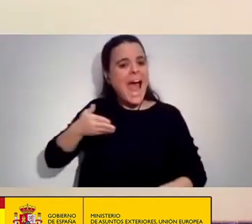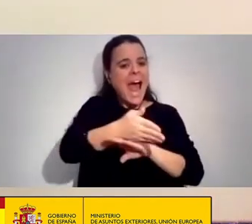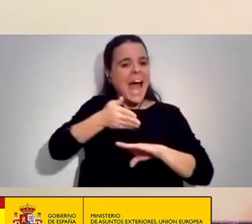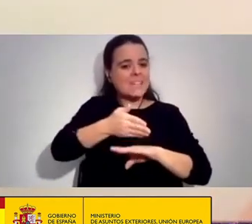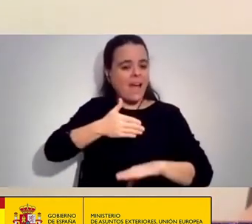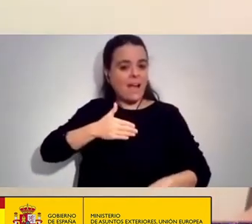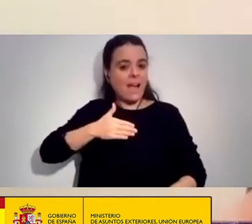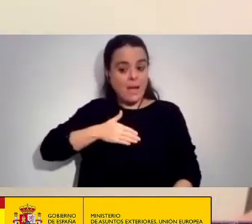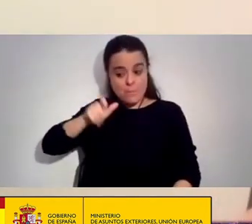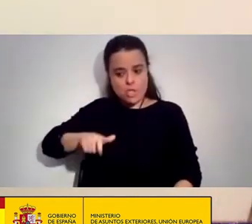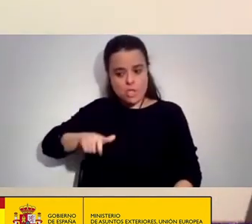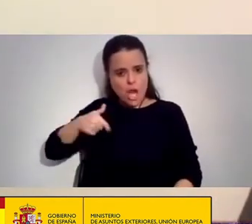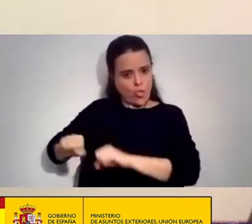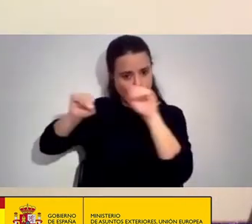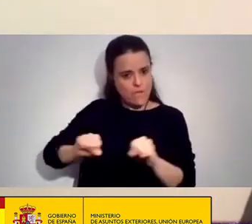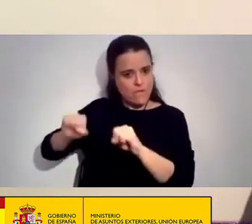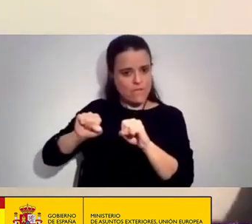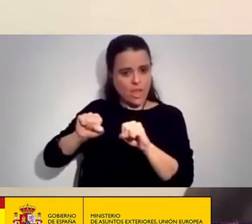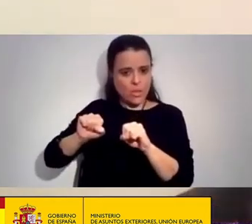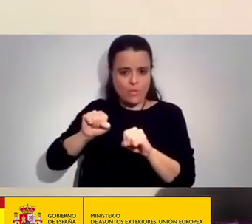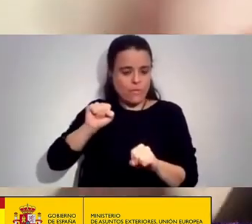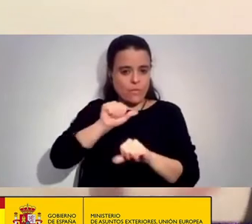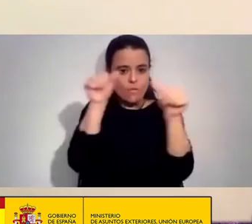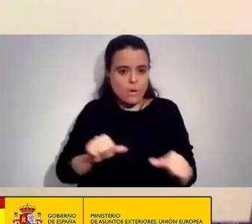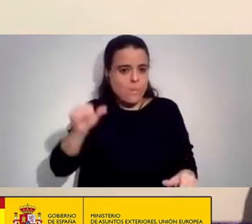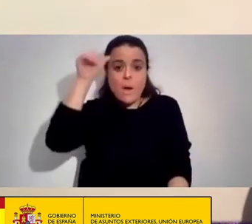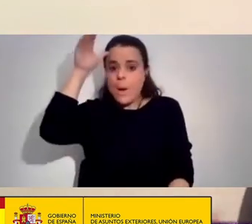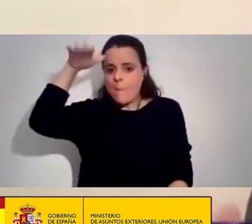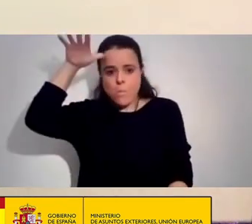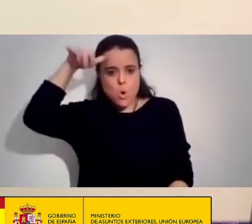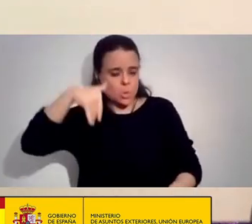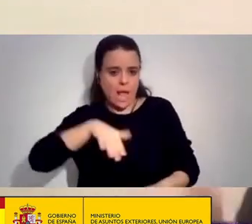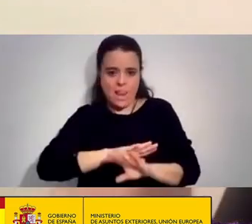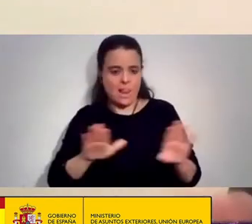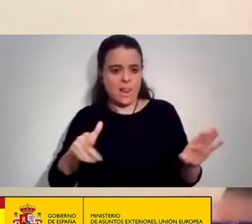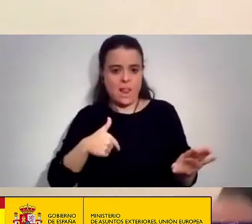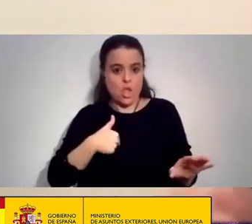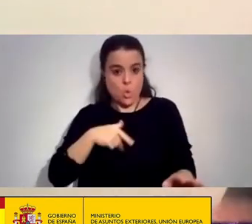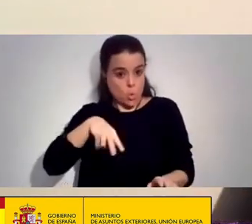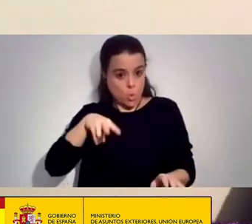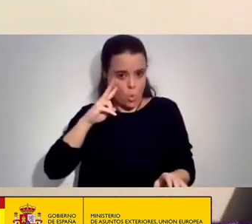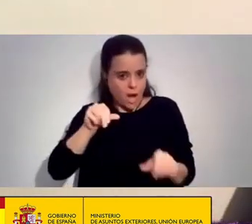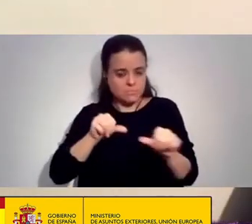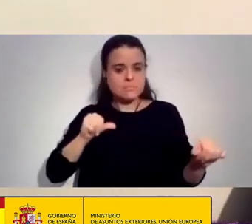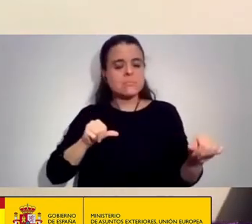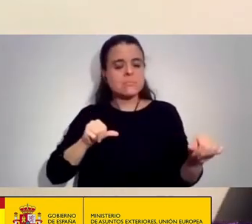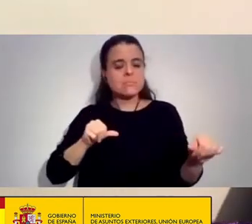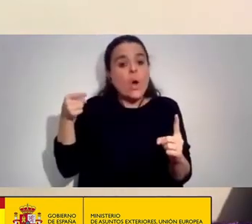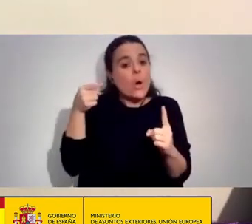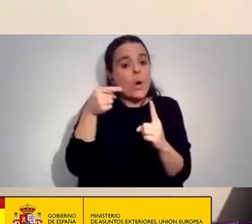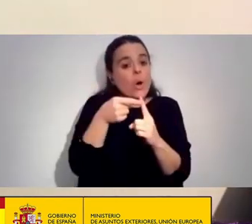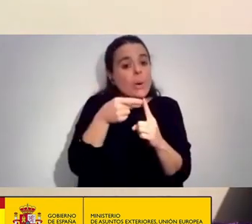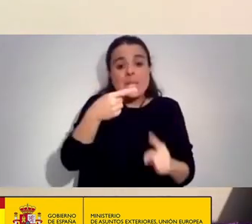manera brutal De una manera inesperada Múltiple Que yo nunca había visto Y el objetivo único De ese